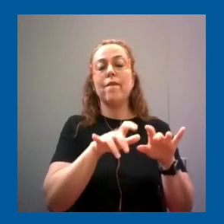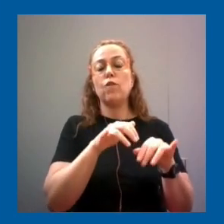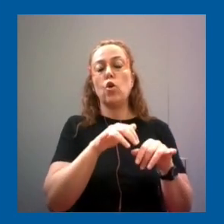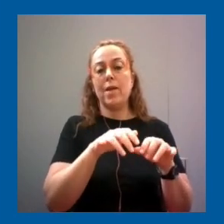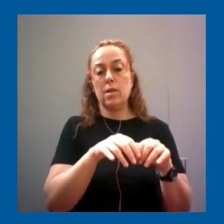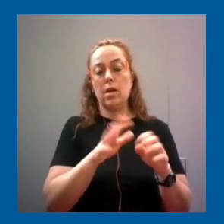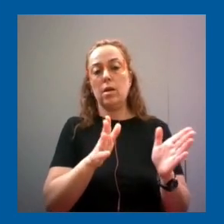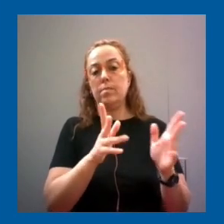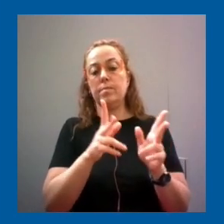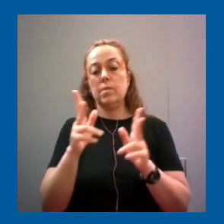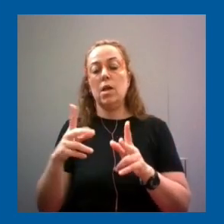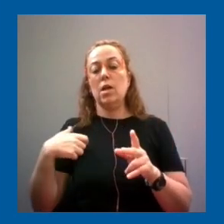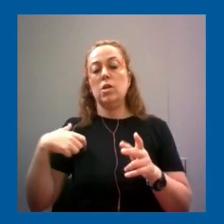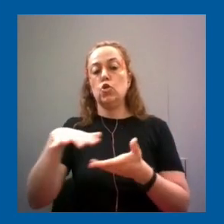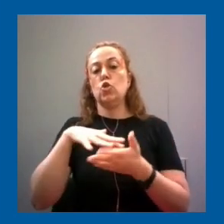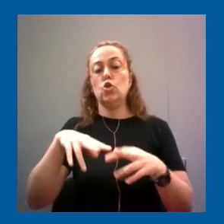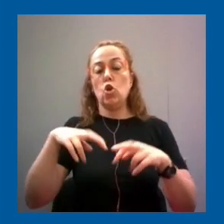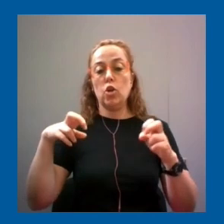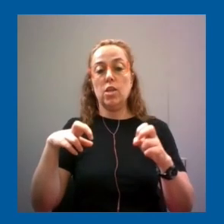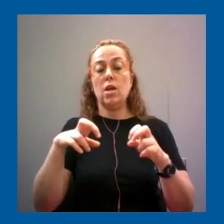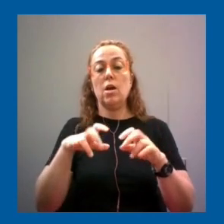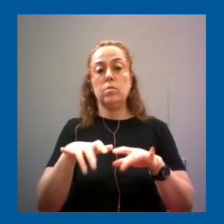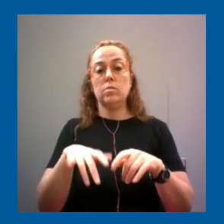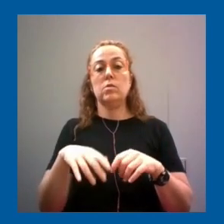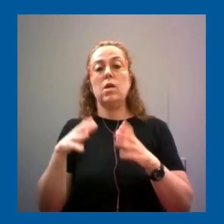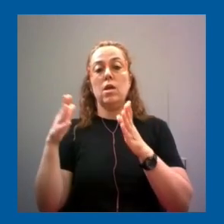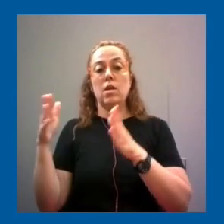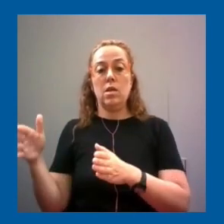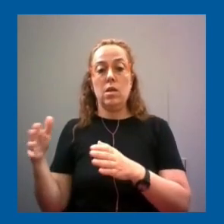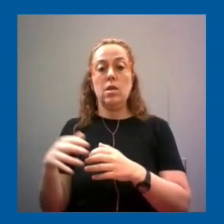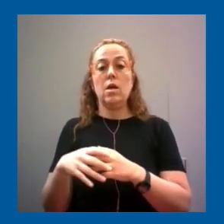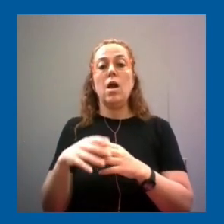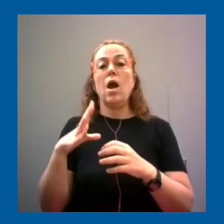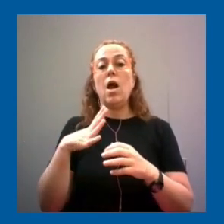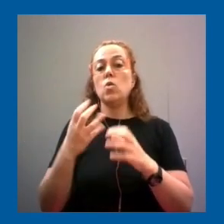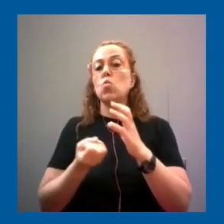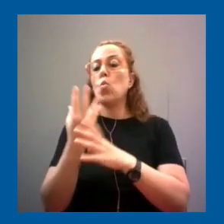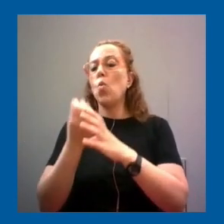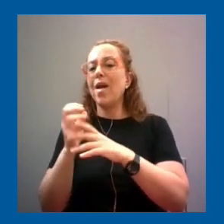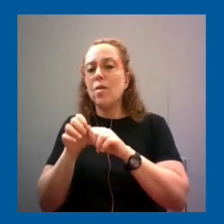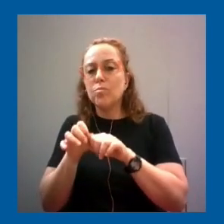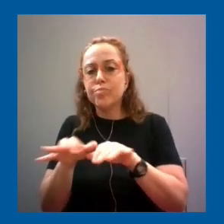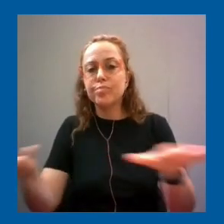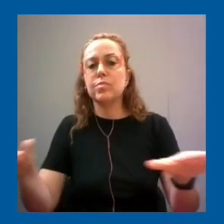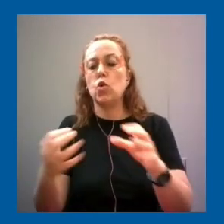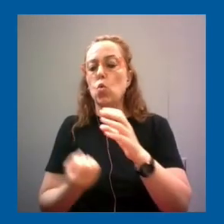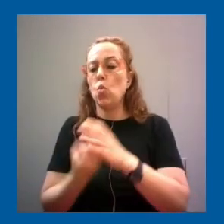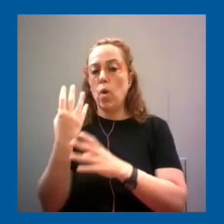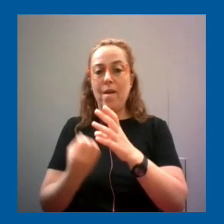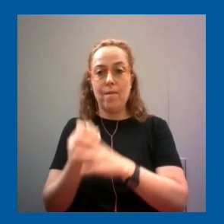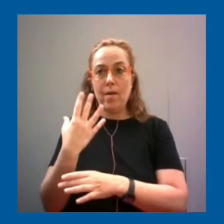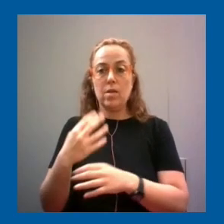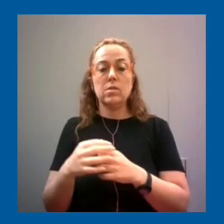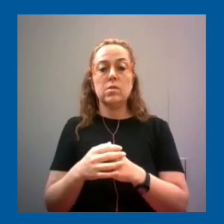la sociología computacional la economía computacional hay un montón de ramas nuevas que son ramas